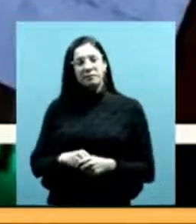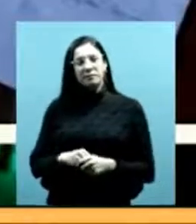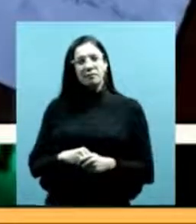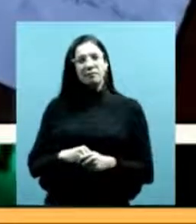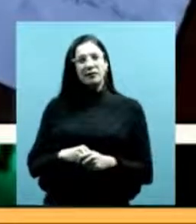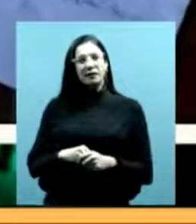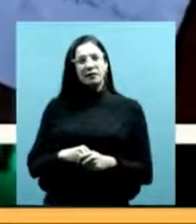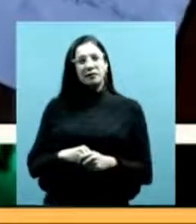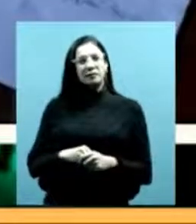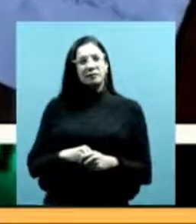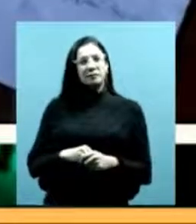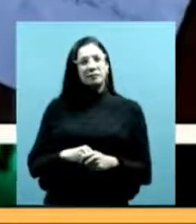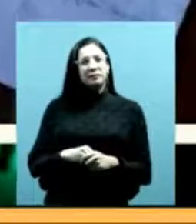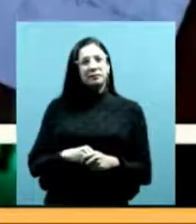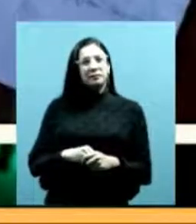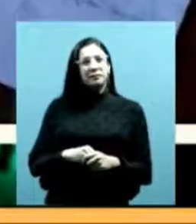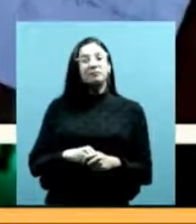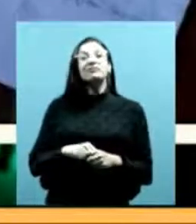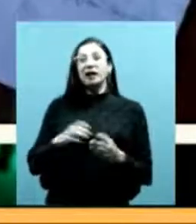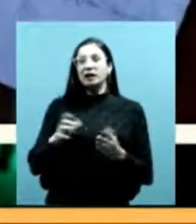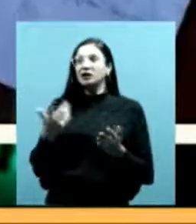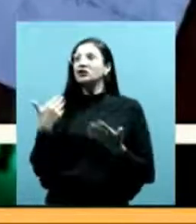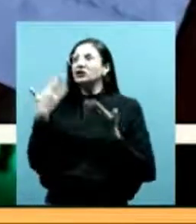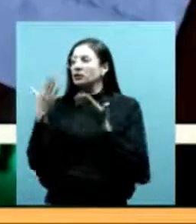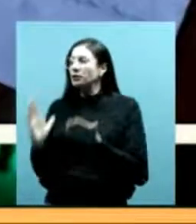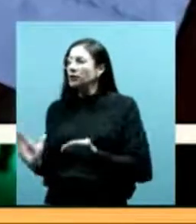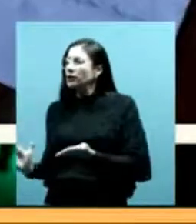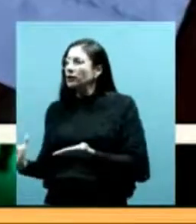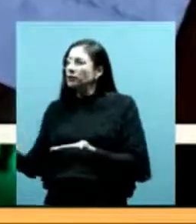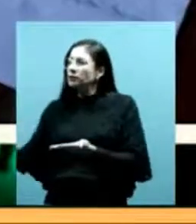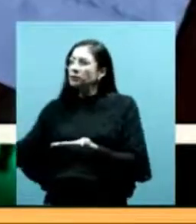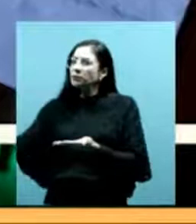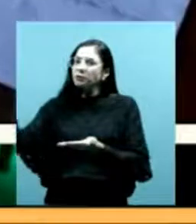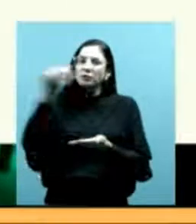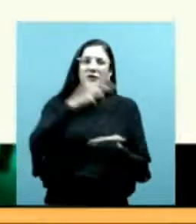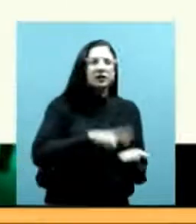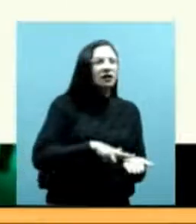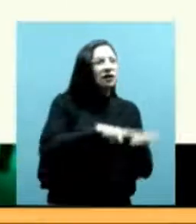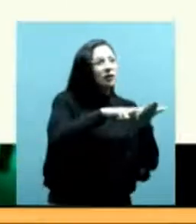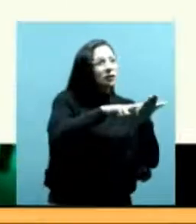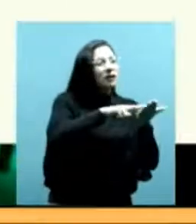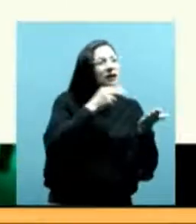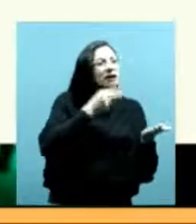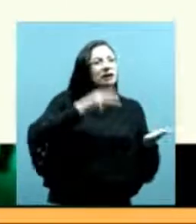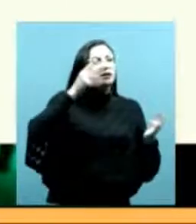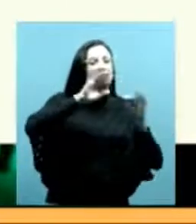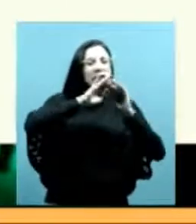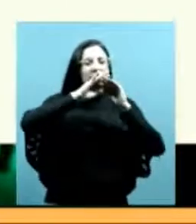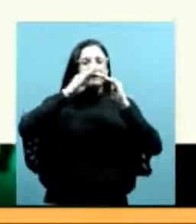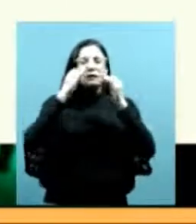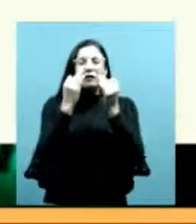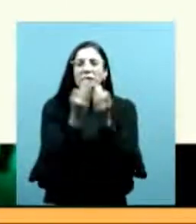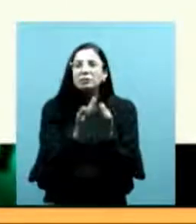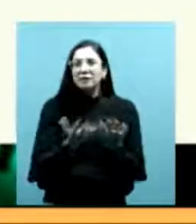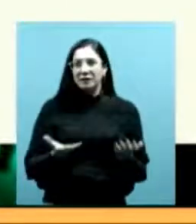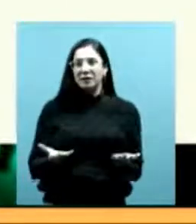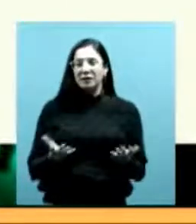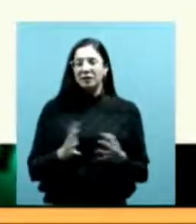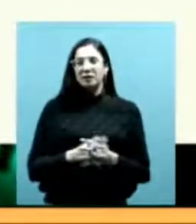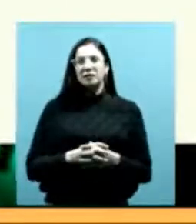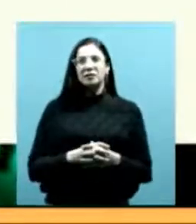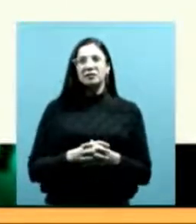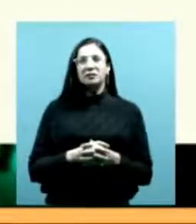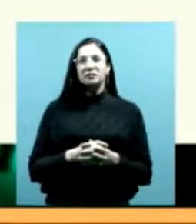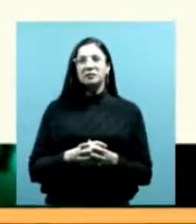recuperan narrativas y trayectorias familiares y comunitarias otro ejemplo que voy a contar que